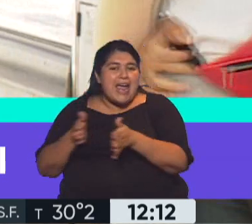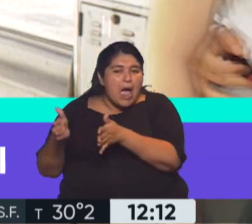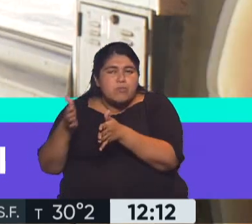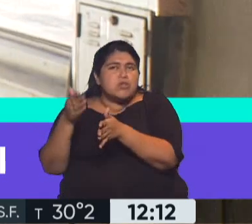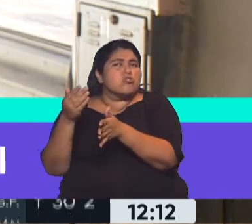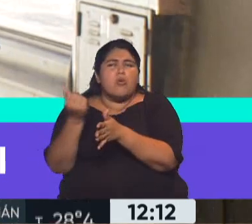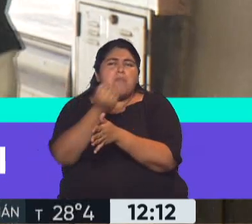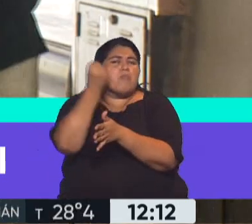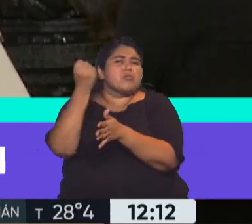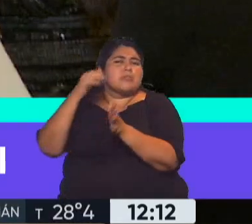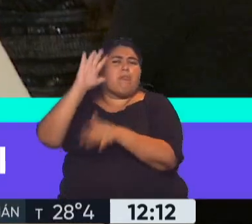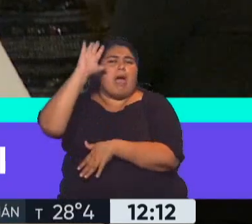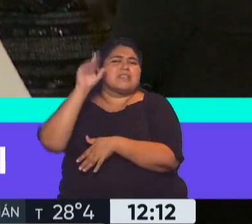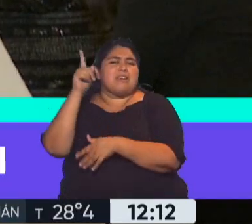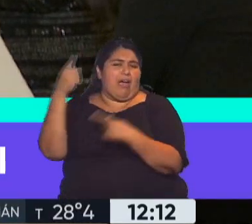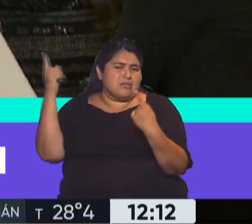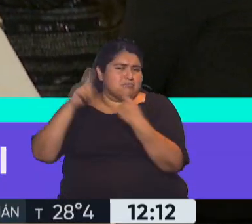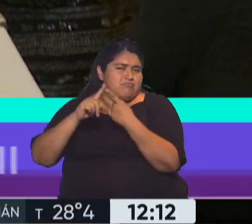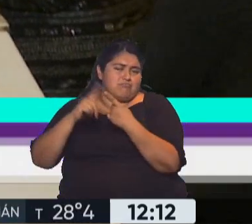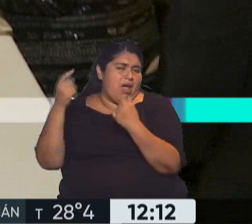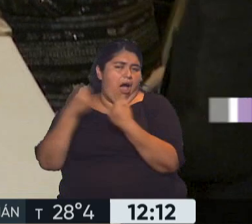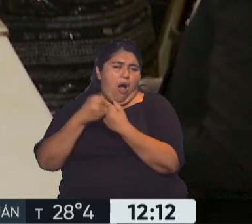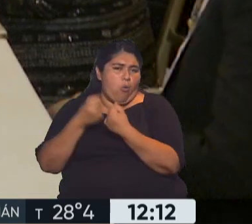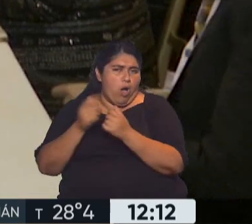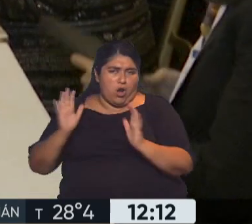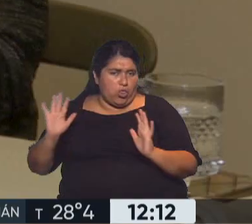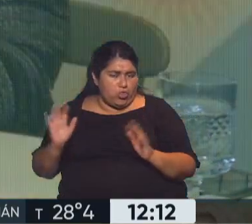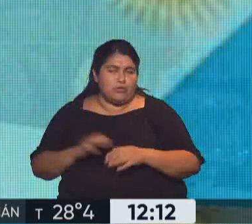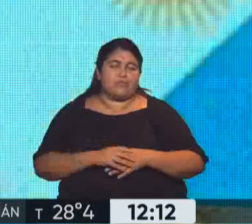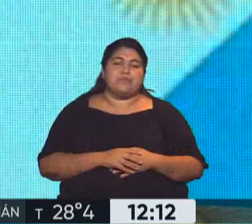acuerdo porque despeja un montón de expectativas negativas hacia adelante.